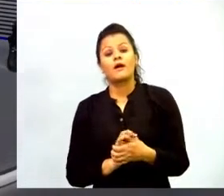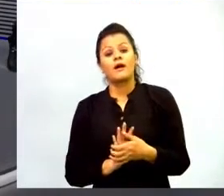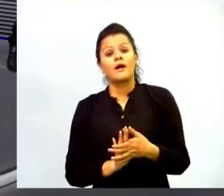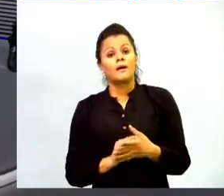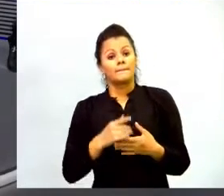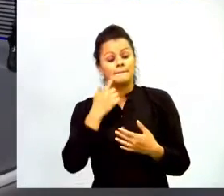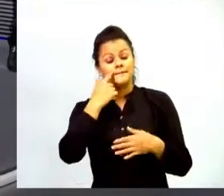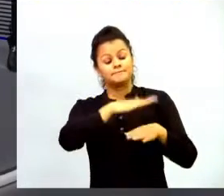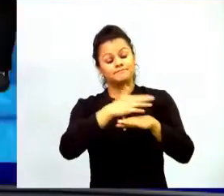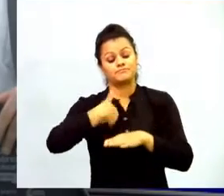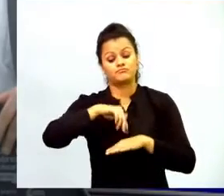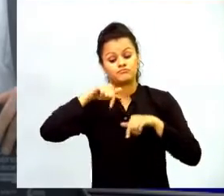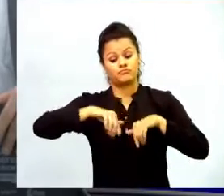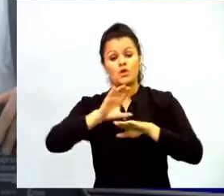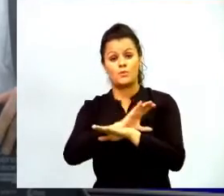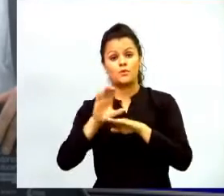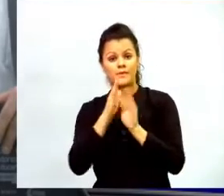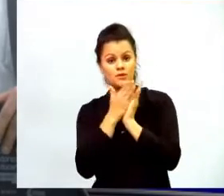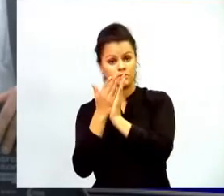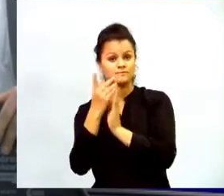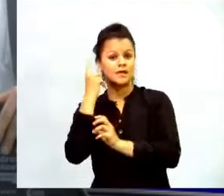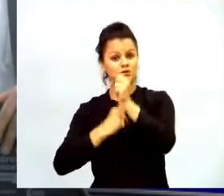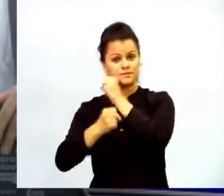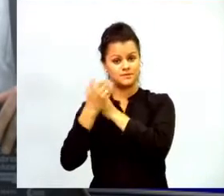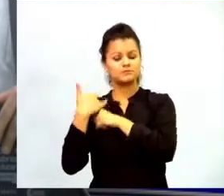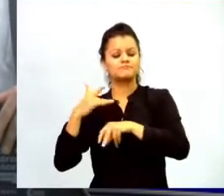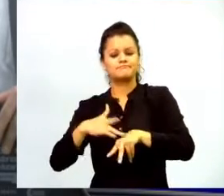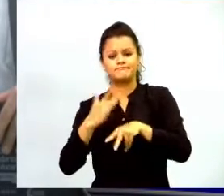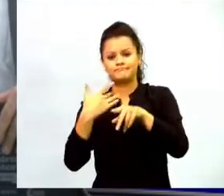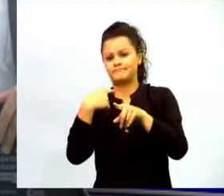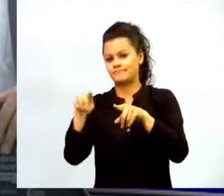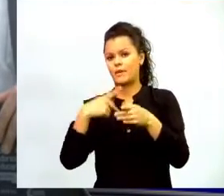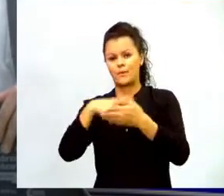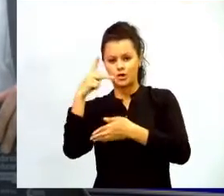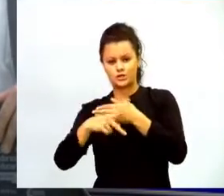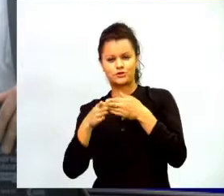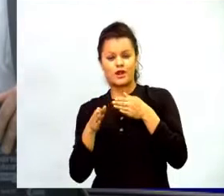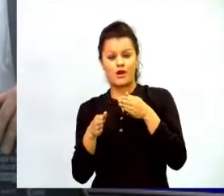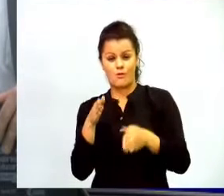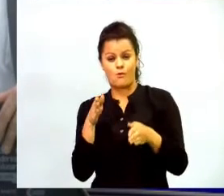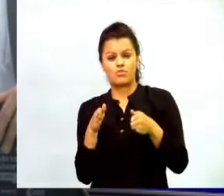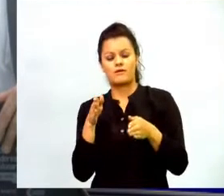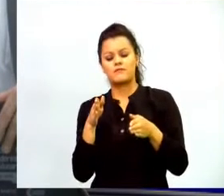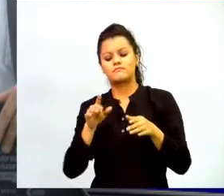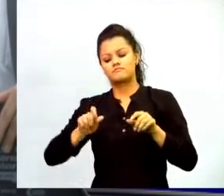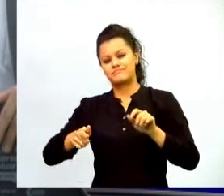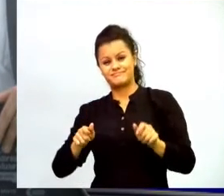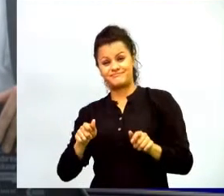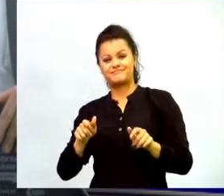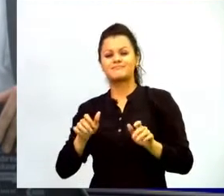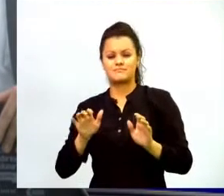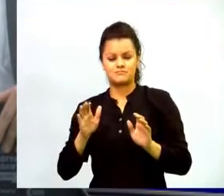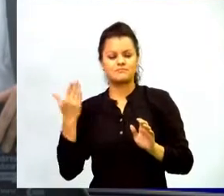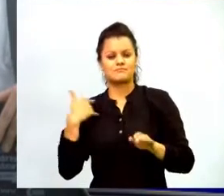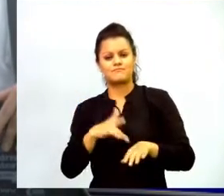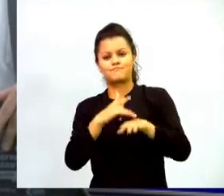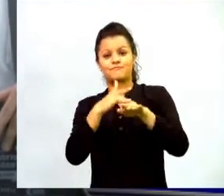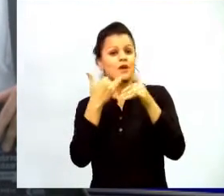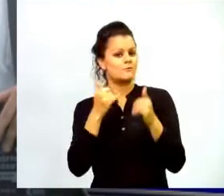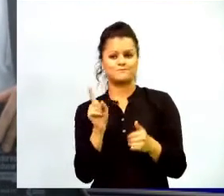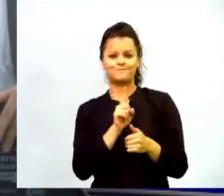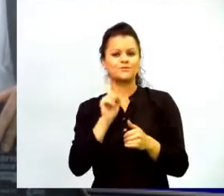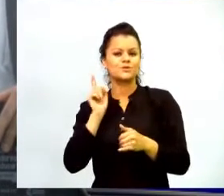años anteriores promovimos varios proyectos de robótica hoy en día no los estamos promoviendo por situaciones administrativas